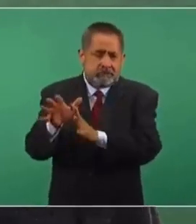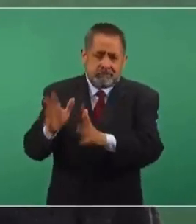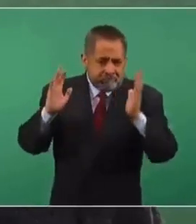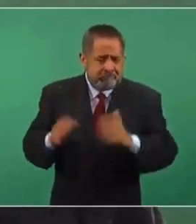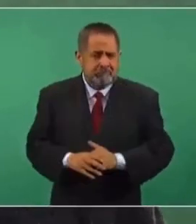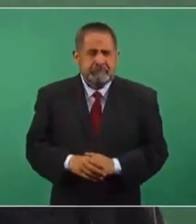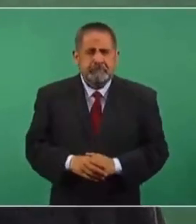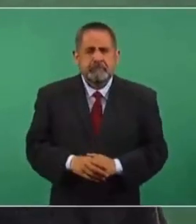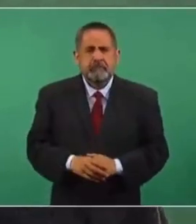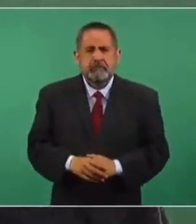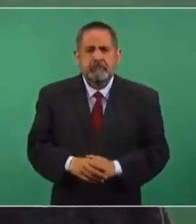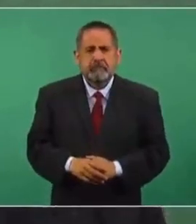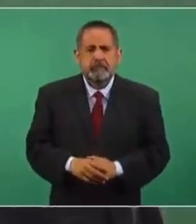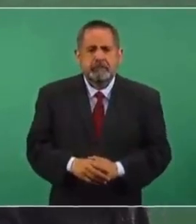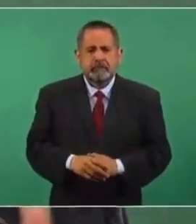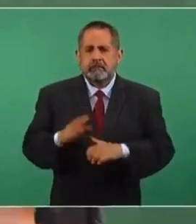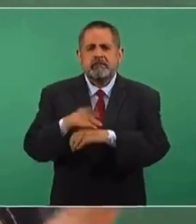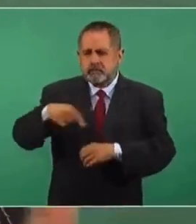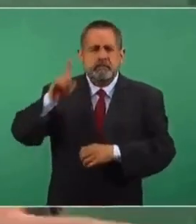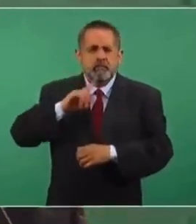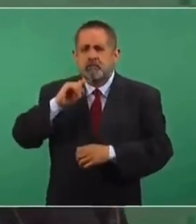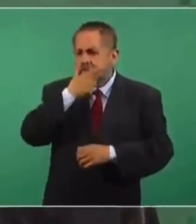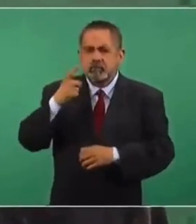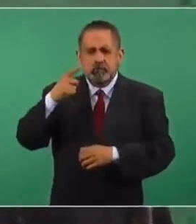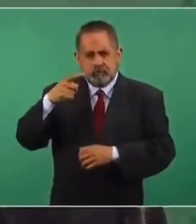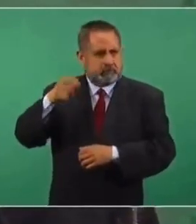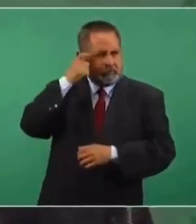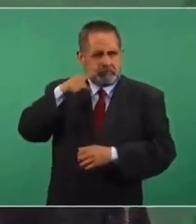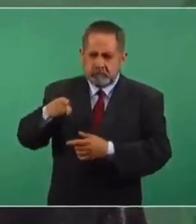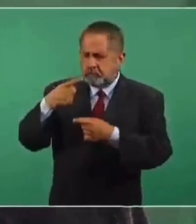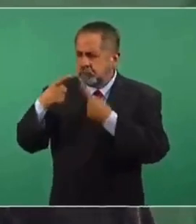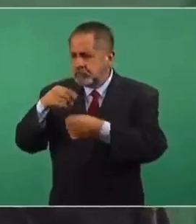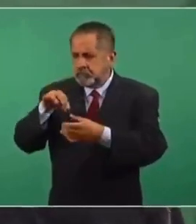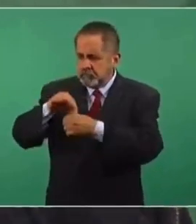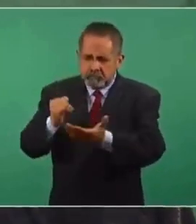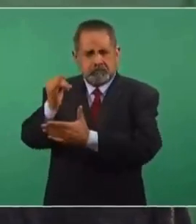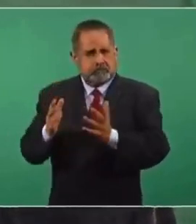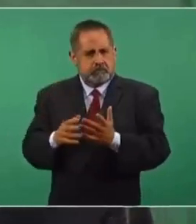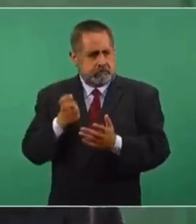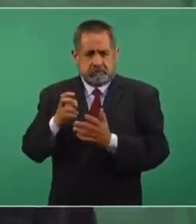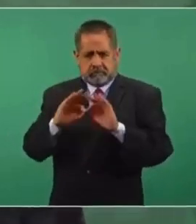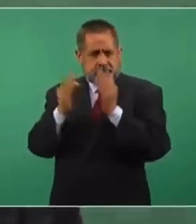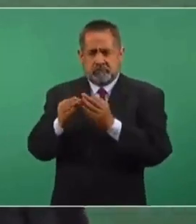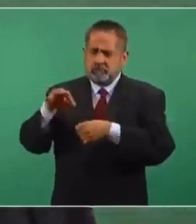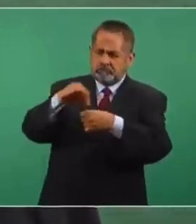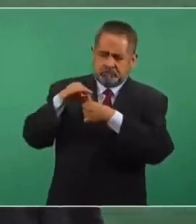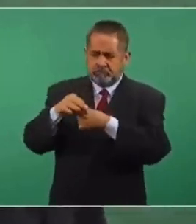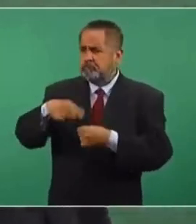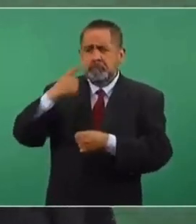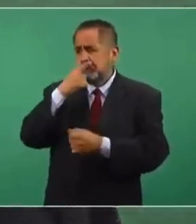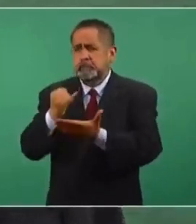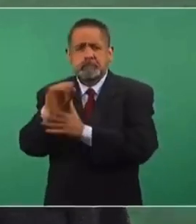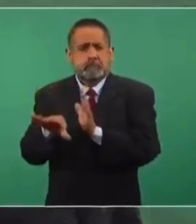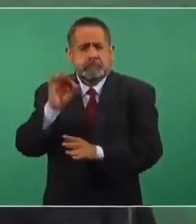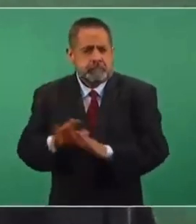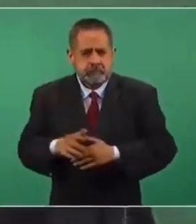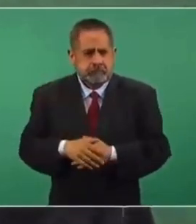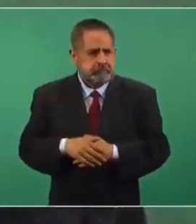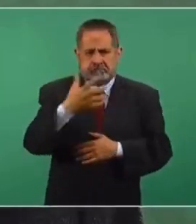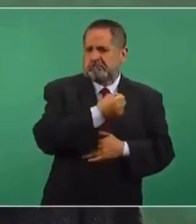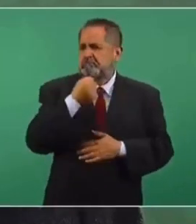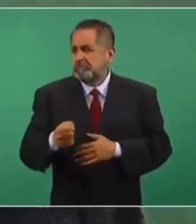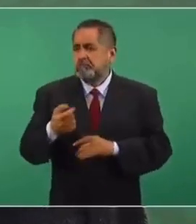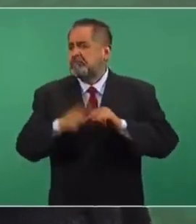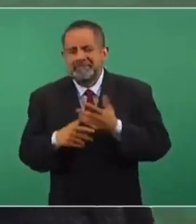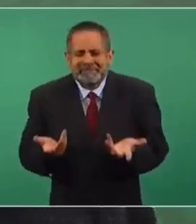¿por qué no van a decidir las mujeres y los hombres de Guerrero? ¿Por qué no aceptar el método democrático? ¿Por qué imponer?